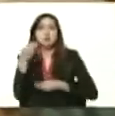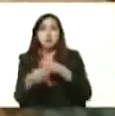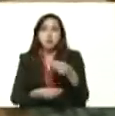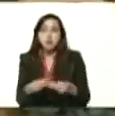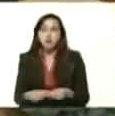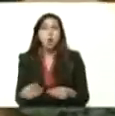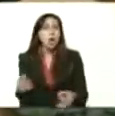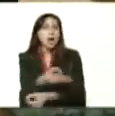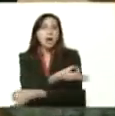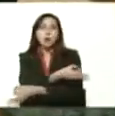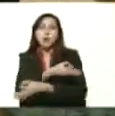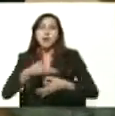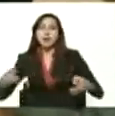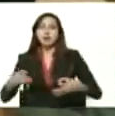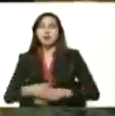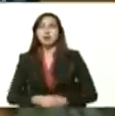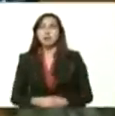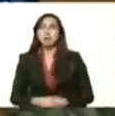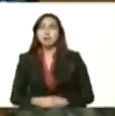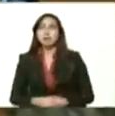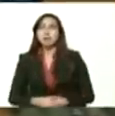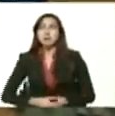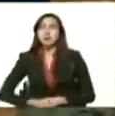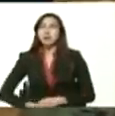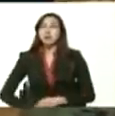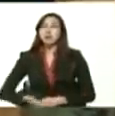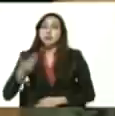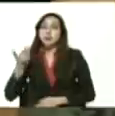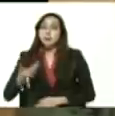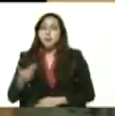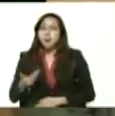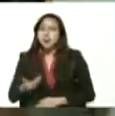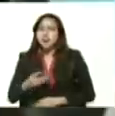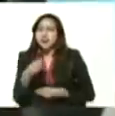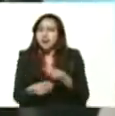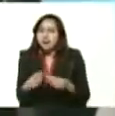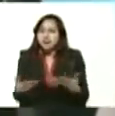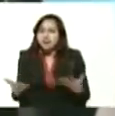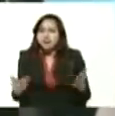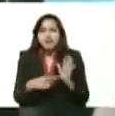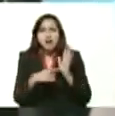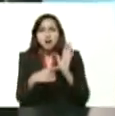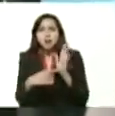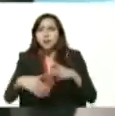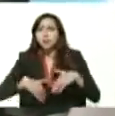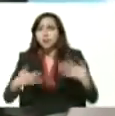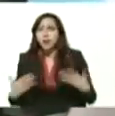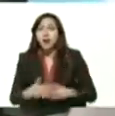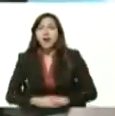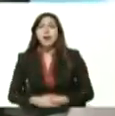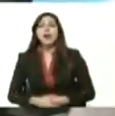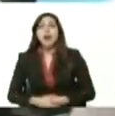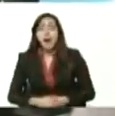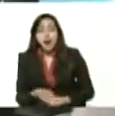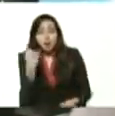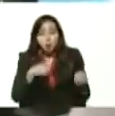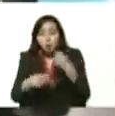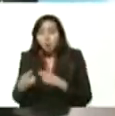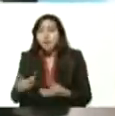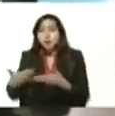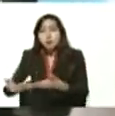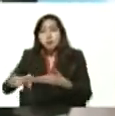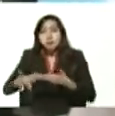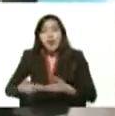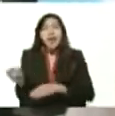manera exitosa. Lo importante y novedoso de esta operación, presidente, es que el comercio recibe el dinero de manera